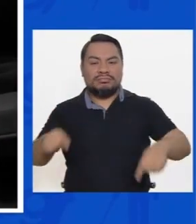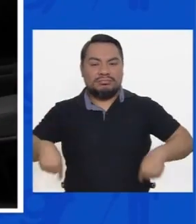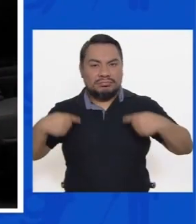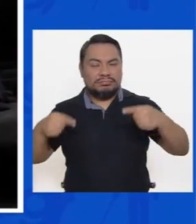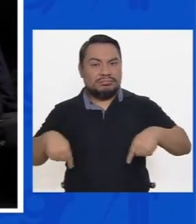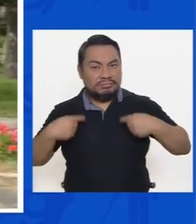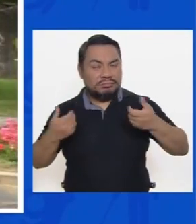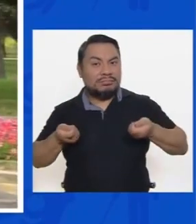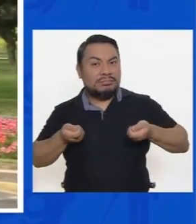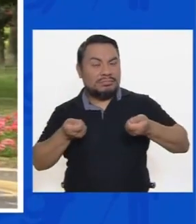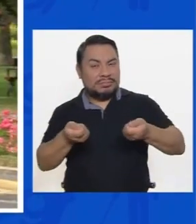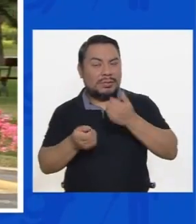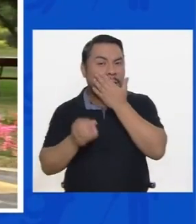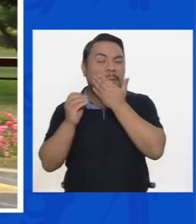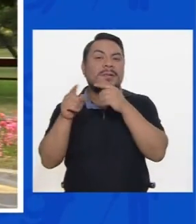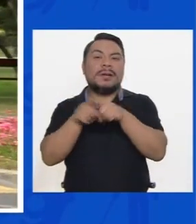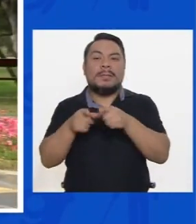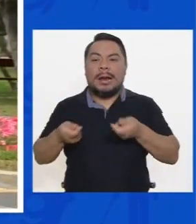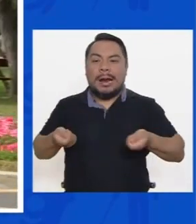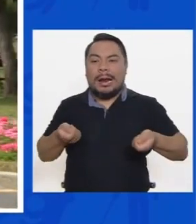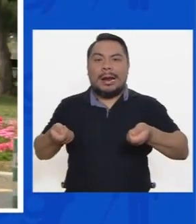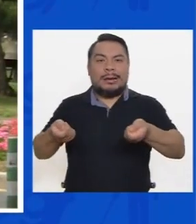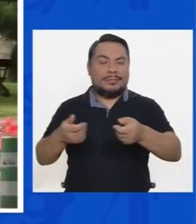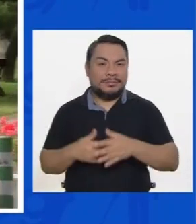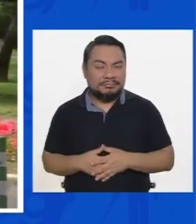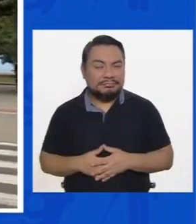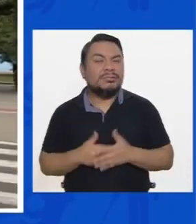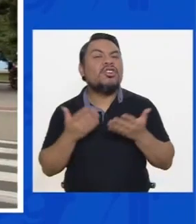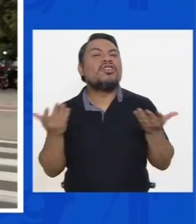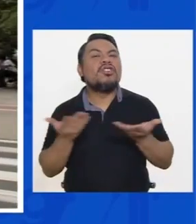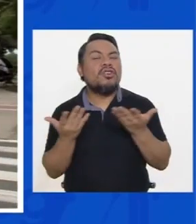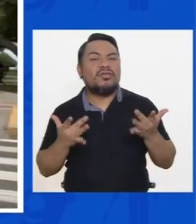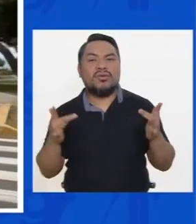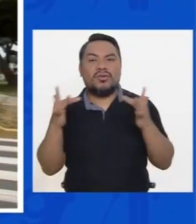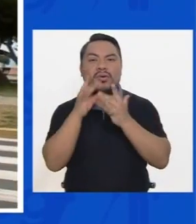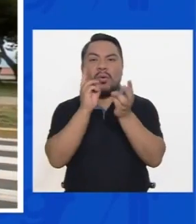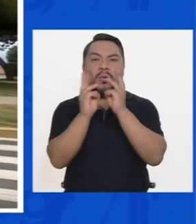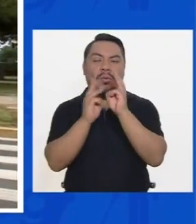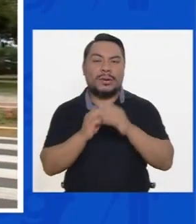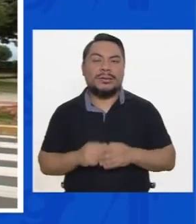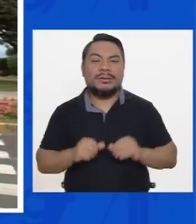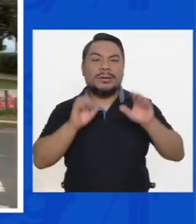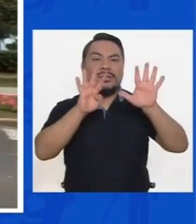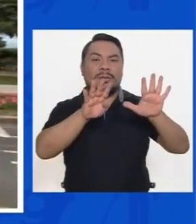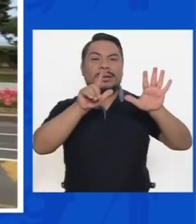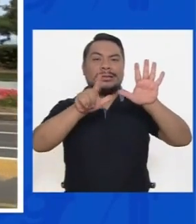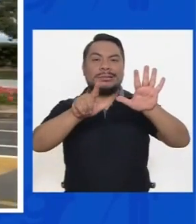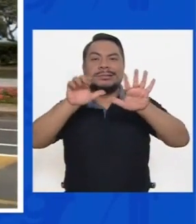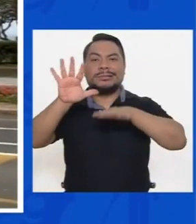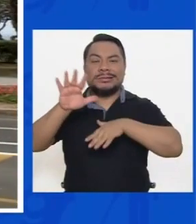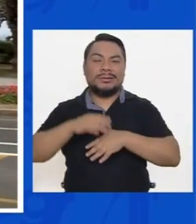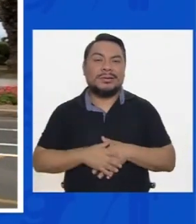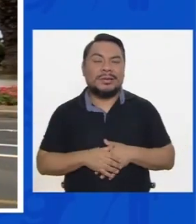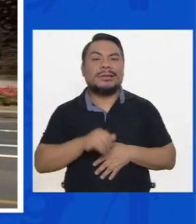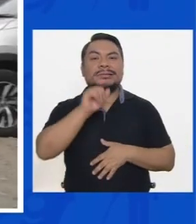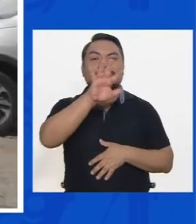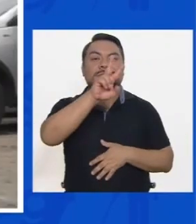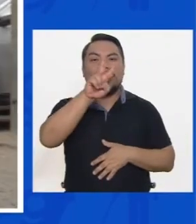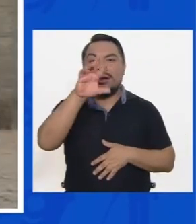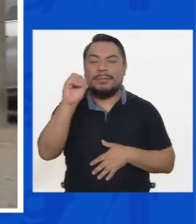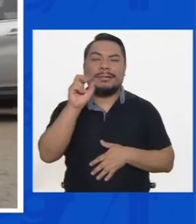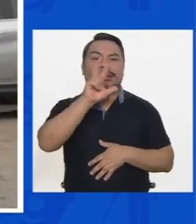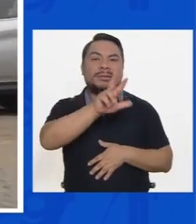Ya sea En silla De ruedas O camilla Los puedes Ubicar A través Del WhatsApp 975